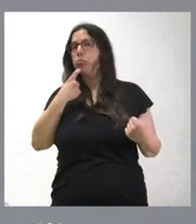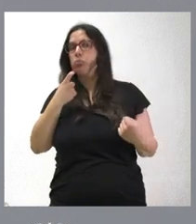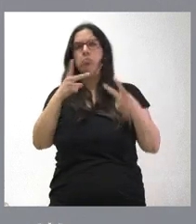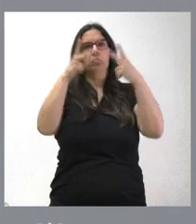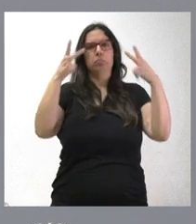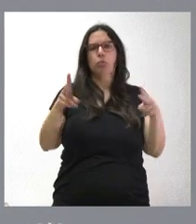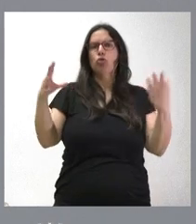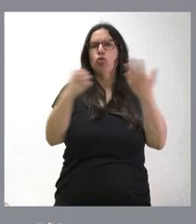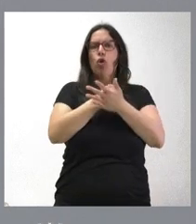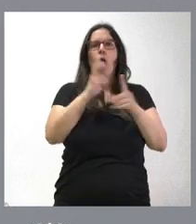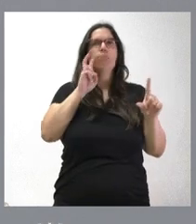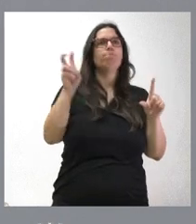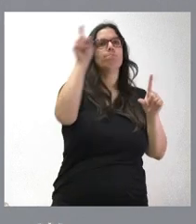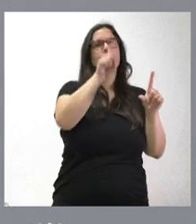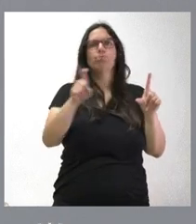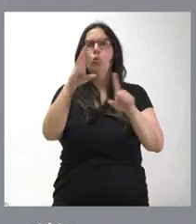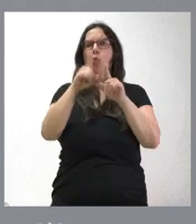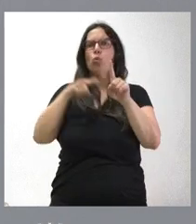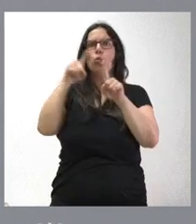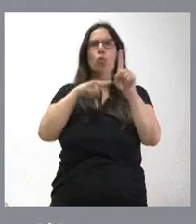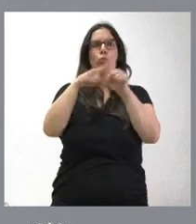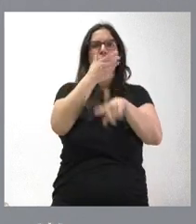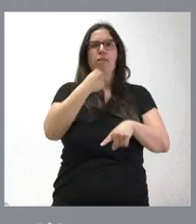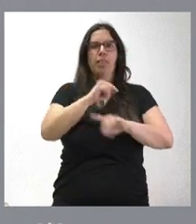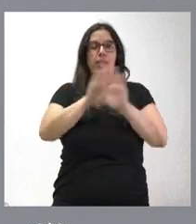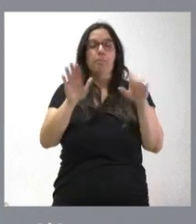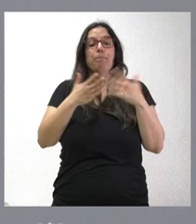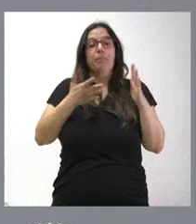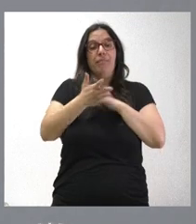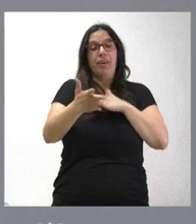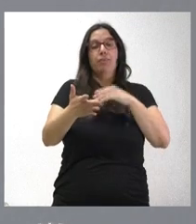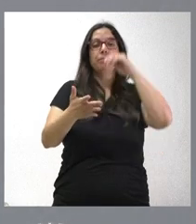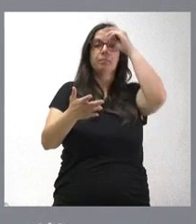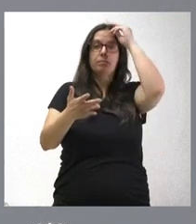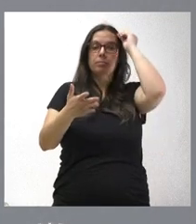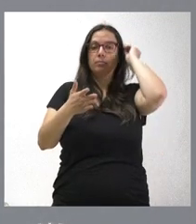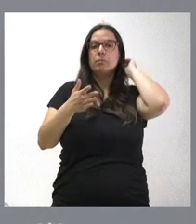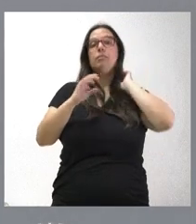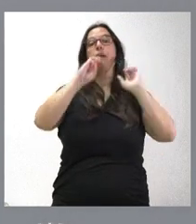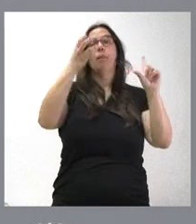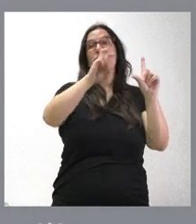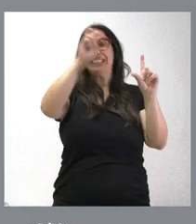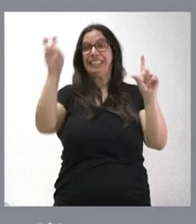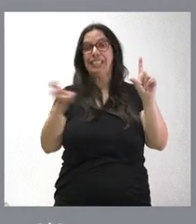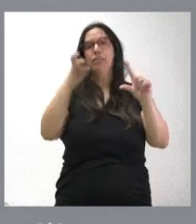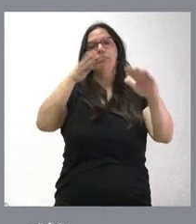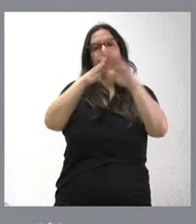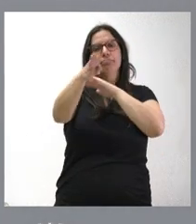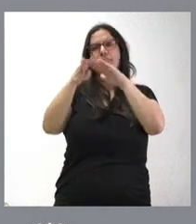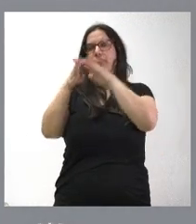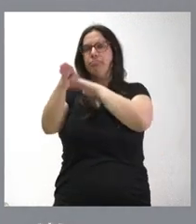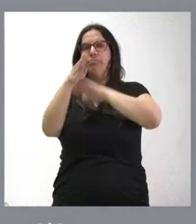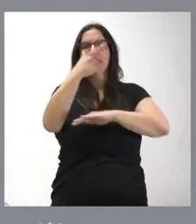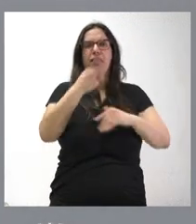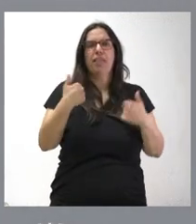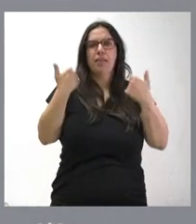para desenvolverse en entornos digitales. Por tanto, lo que hacemos aquí es ampliar el acceso a los mismos y, por tanto, desarrollar toda